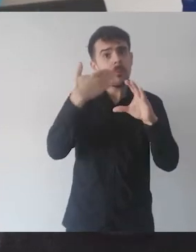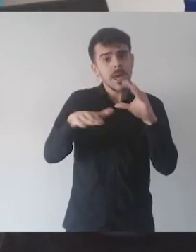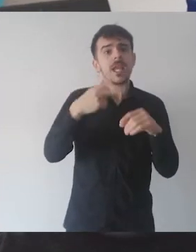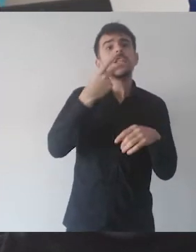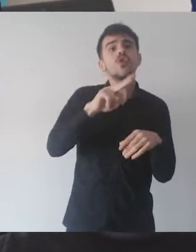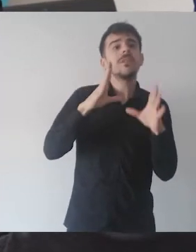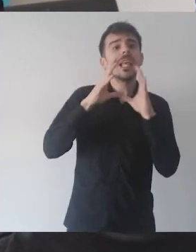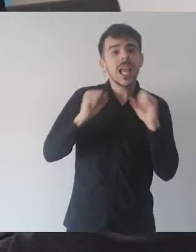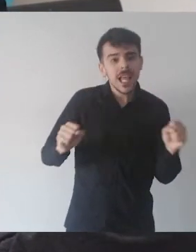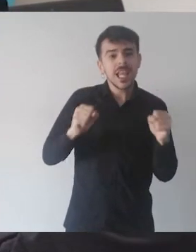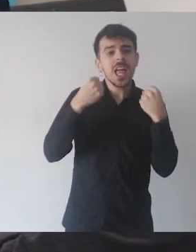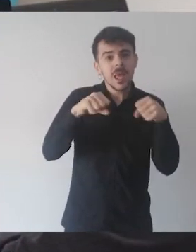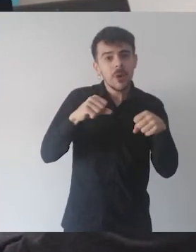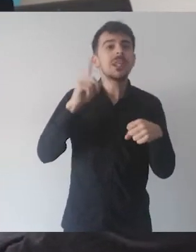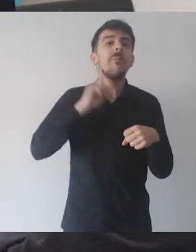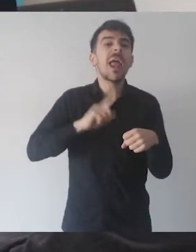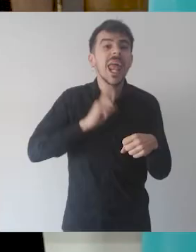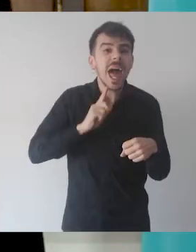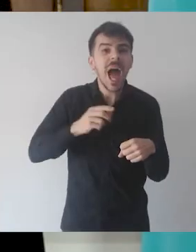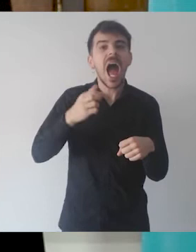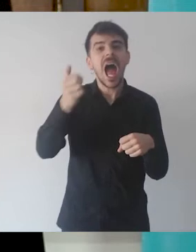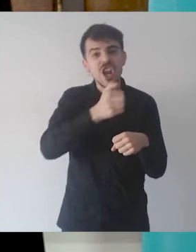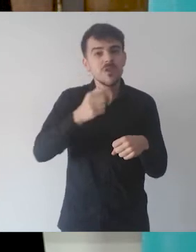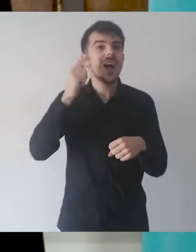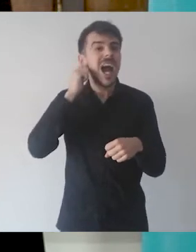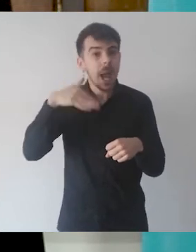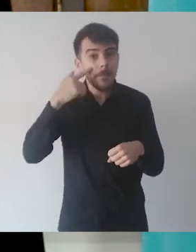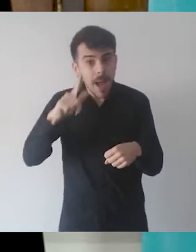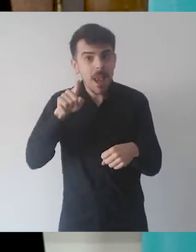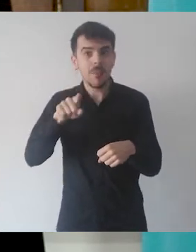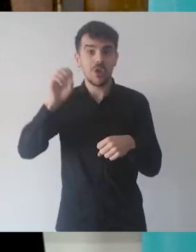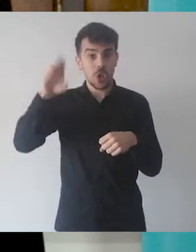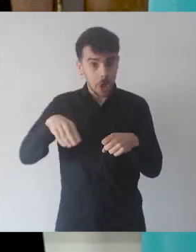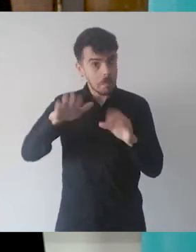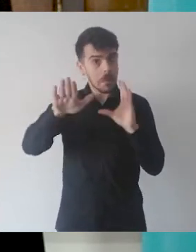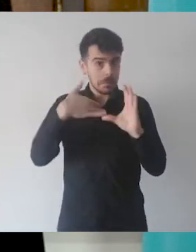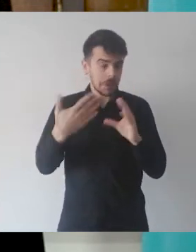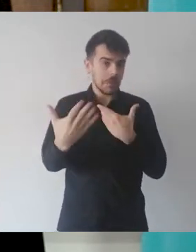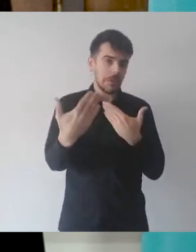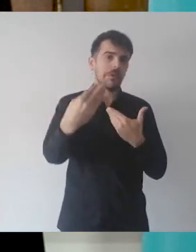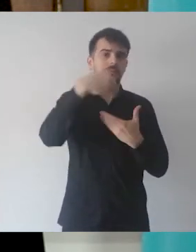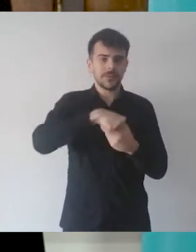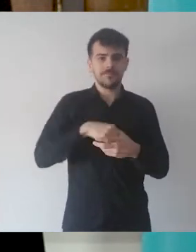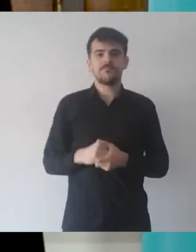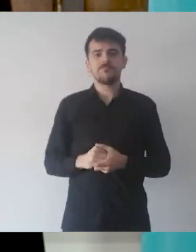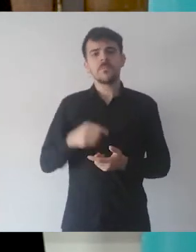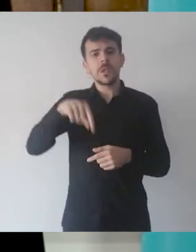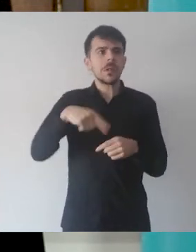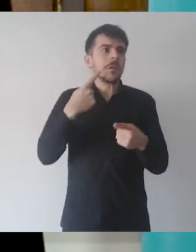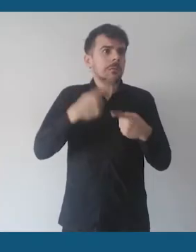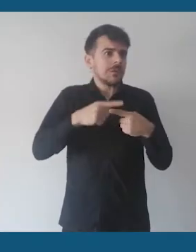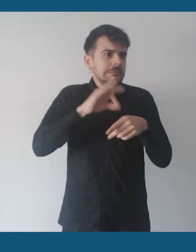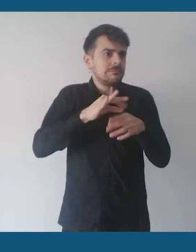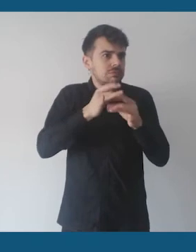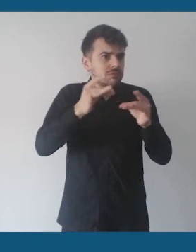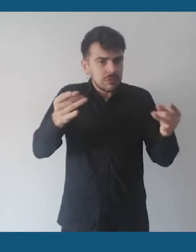subsecretaríadedeportesparaná.gmail.com Ante la pandemia, la Municipalidad brinda la contención a los sectores más vulnerables.